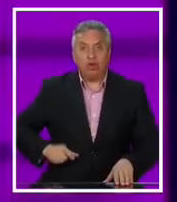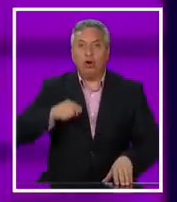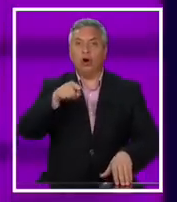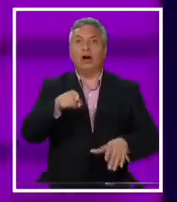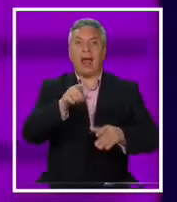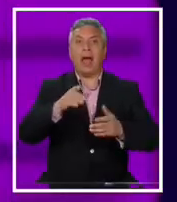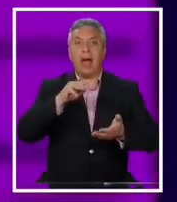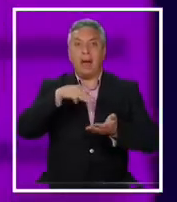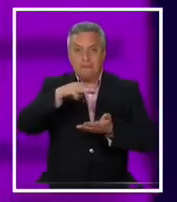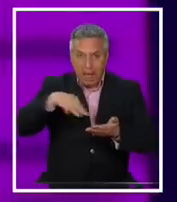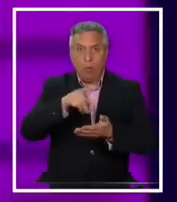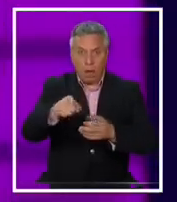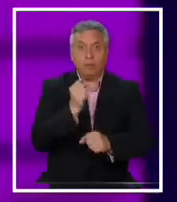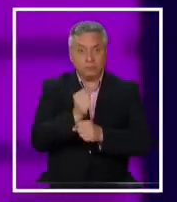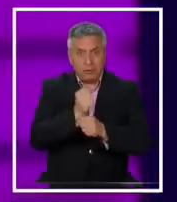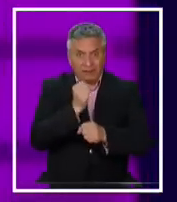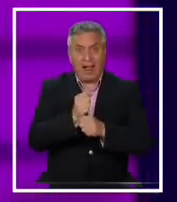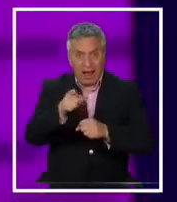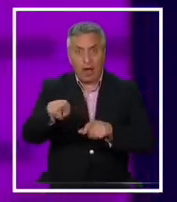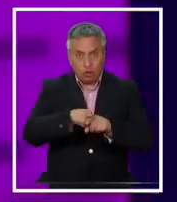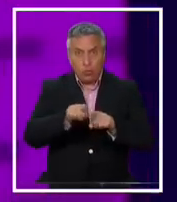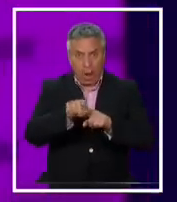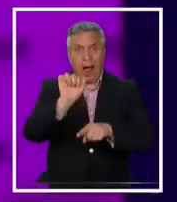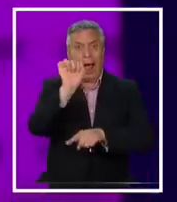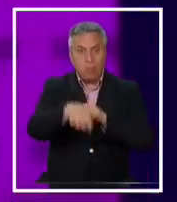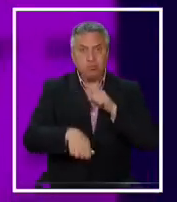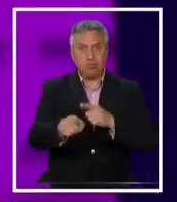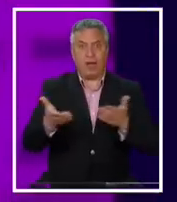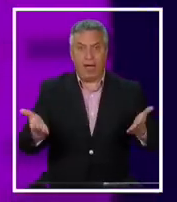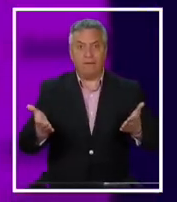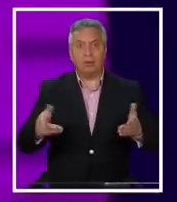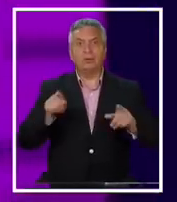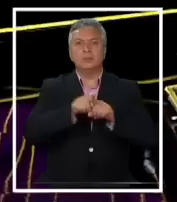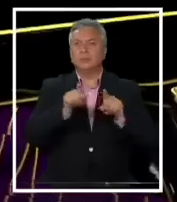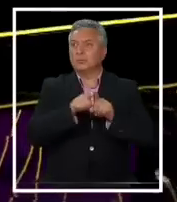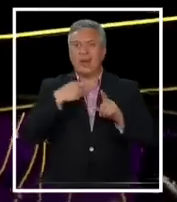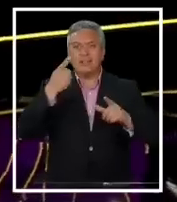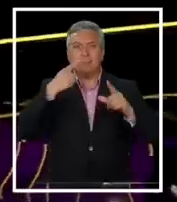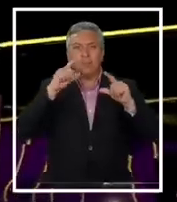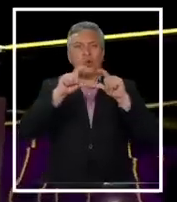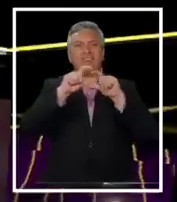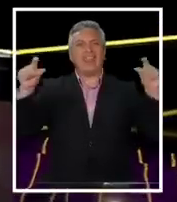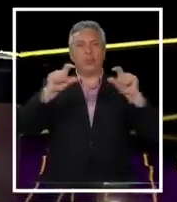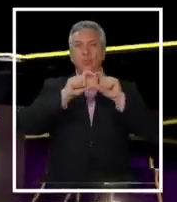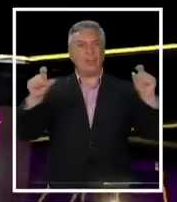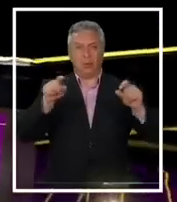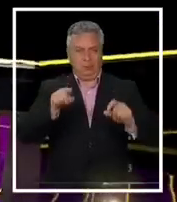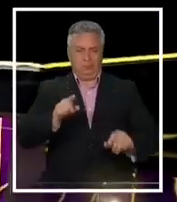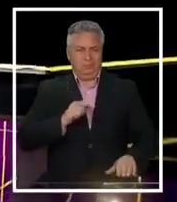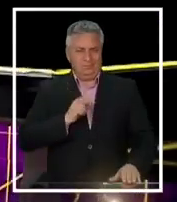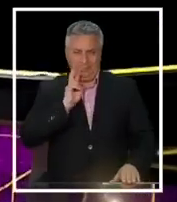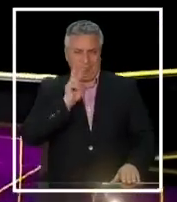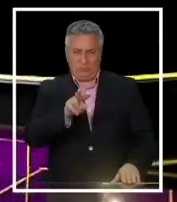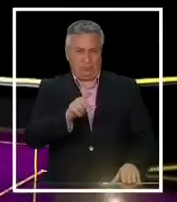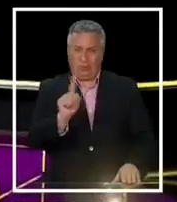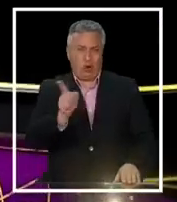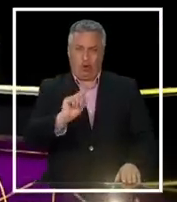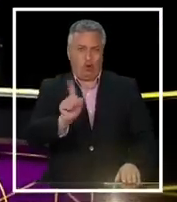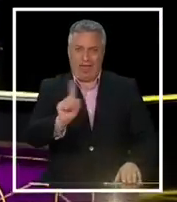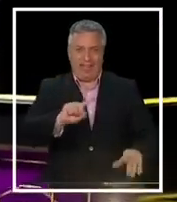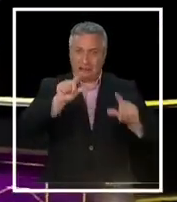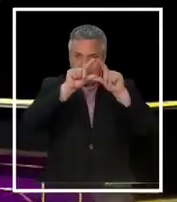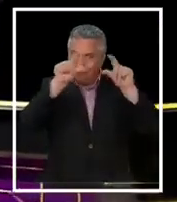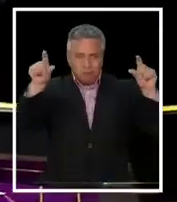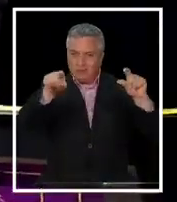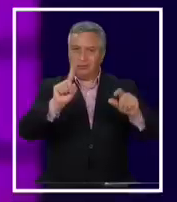aprobe. Entonces, a mí, estos títulos, que son omnicomplensivos, no me gustan porque no son la realidad. Aquí hay personas